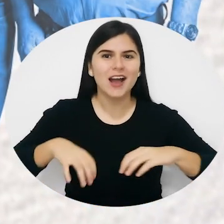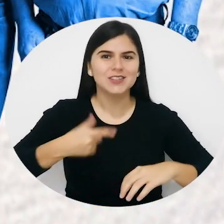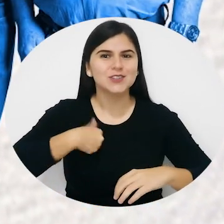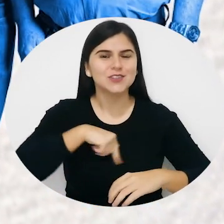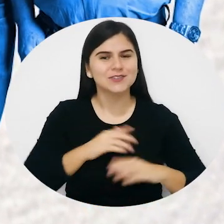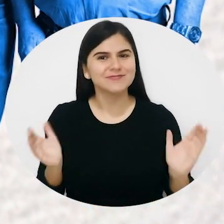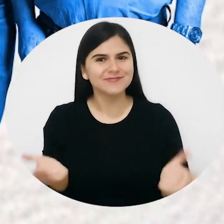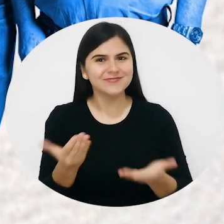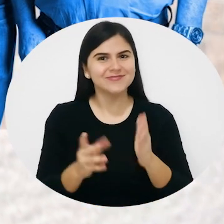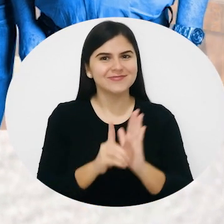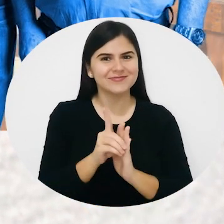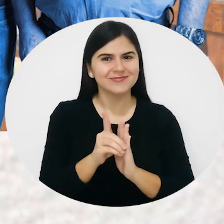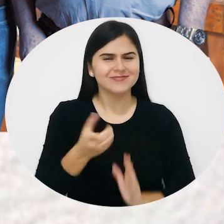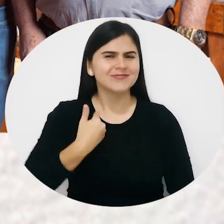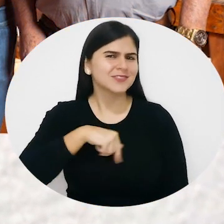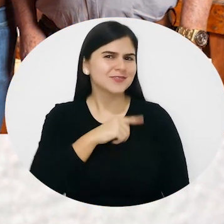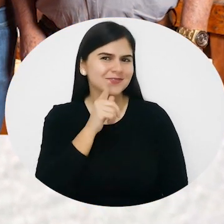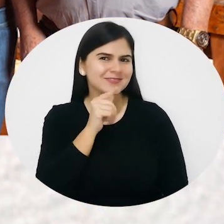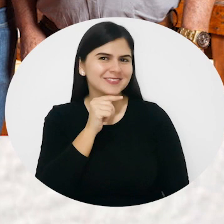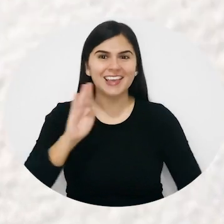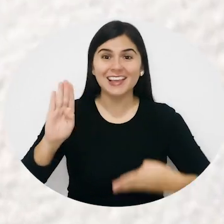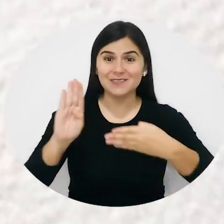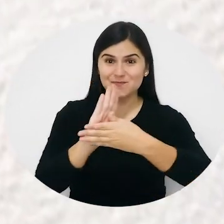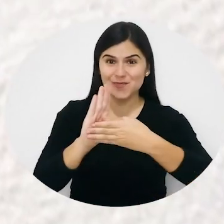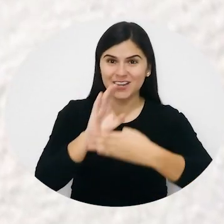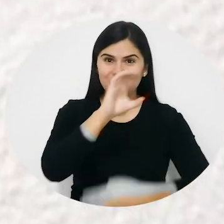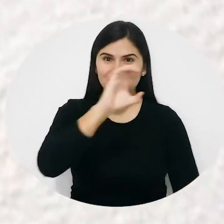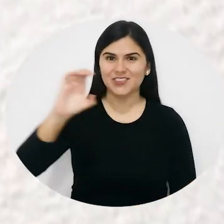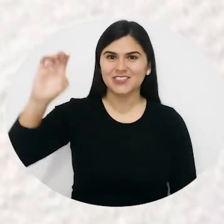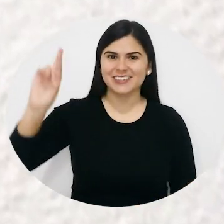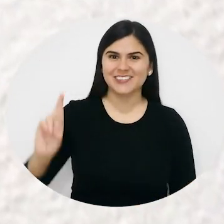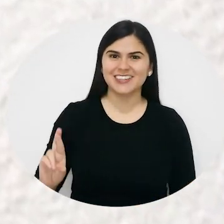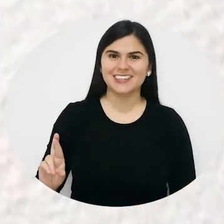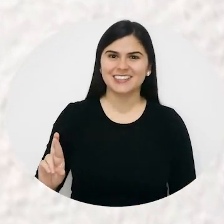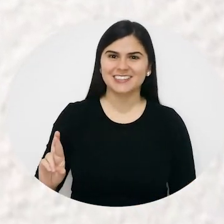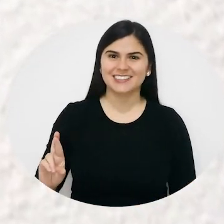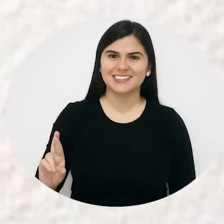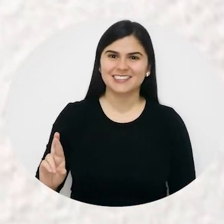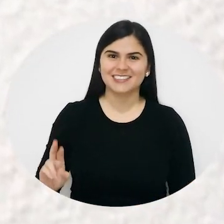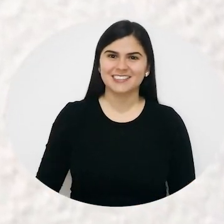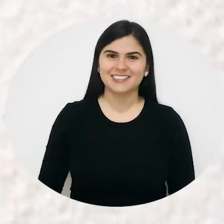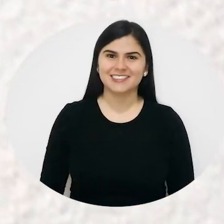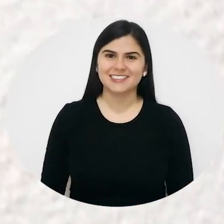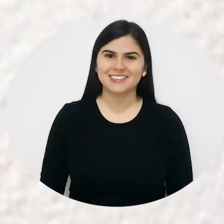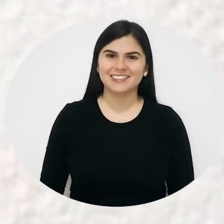Con acciones, impulsamos el desarrollo. Somos el Banco de Costa Rica. ¡Gracias!